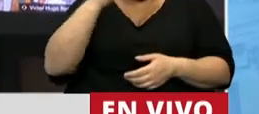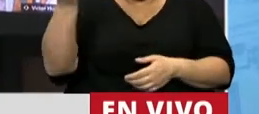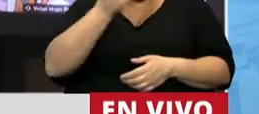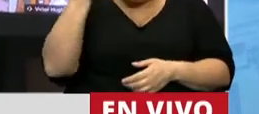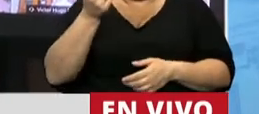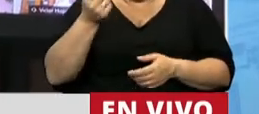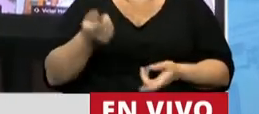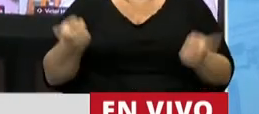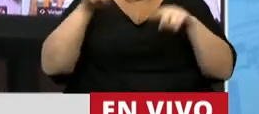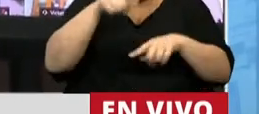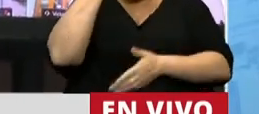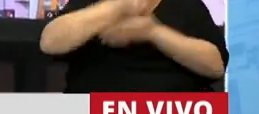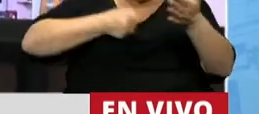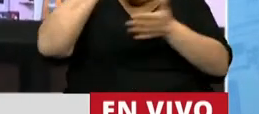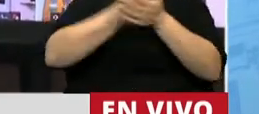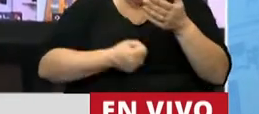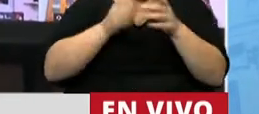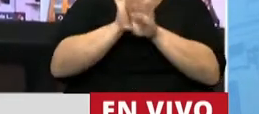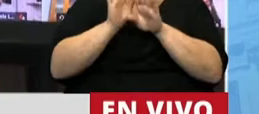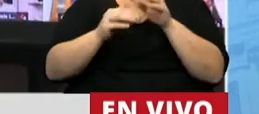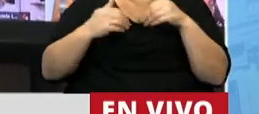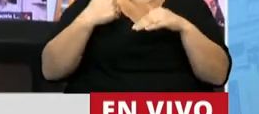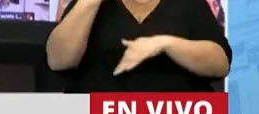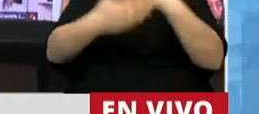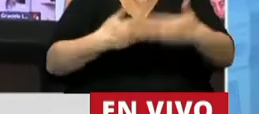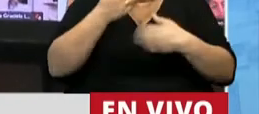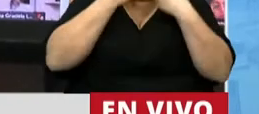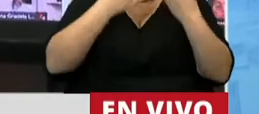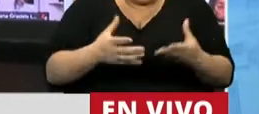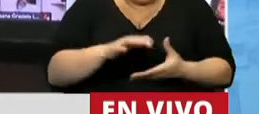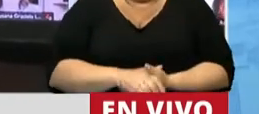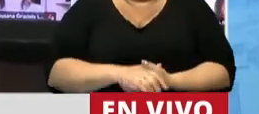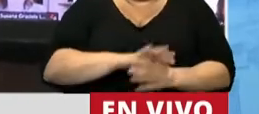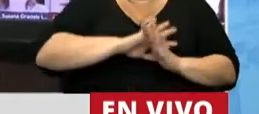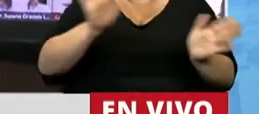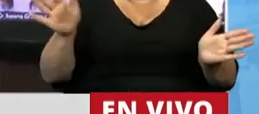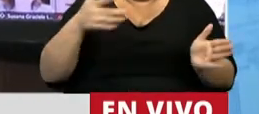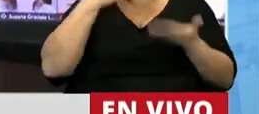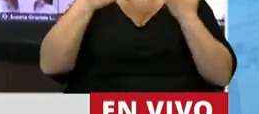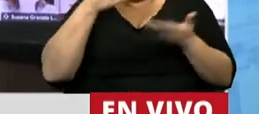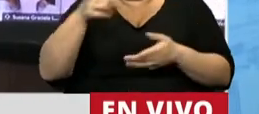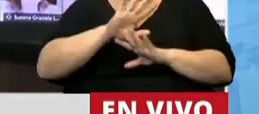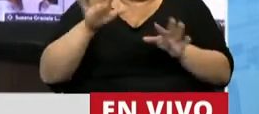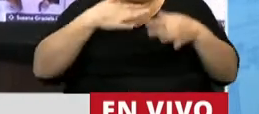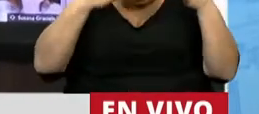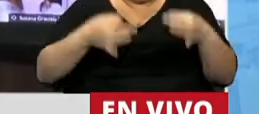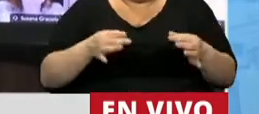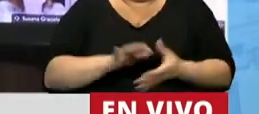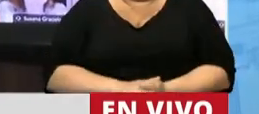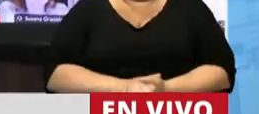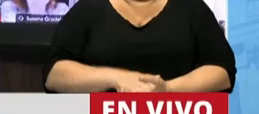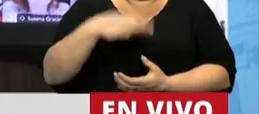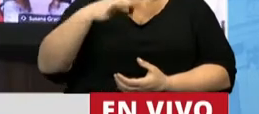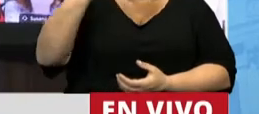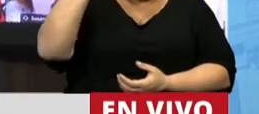reivindicar esas luchas y dar un paso grande, dejando de lado el simbolismo que esto representa, para